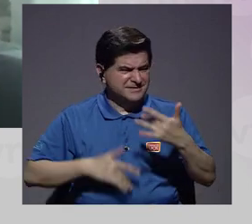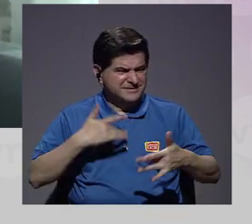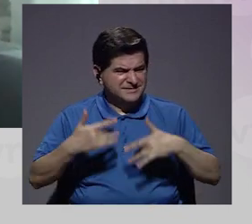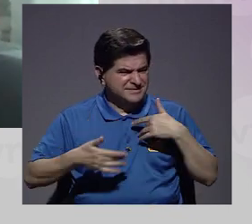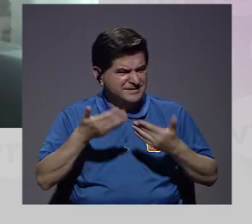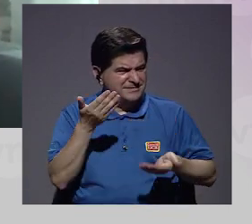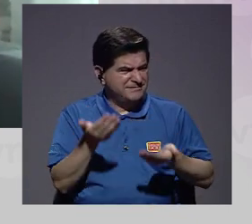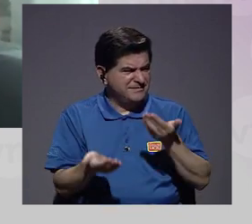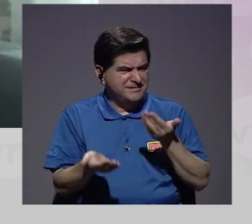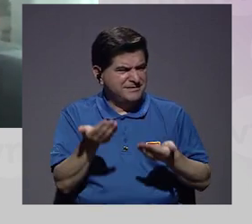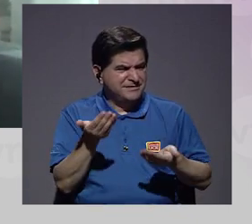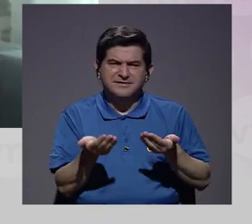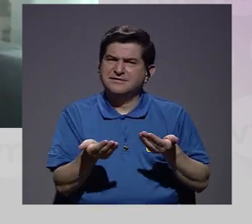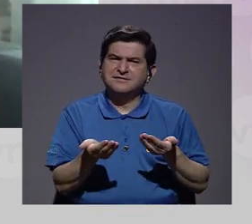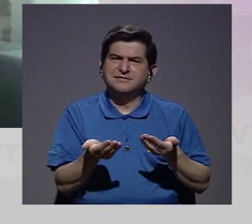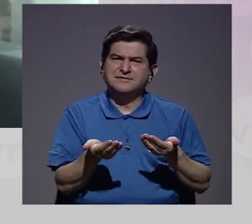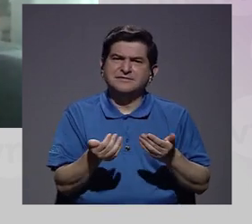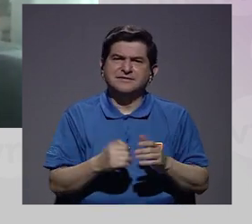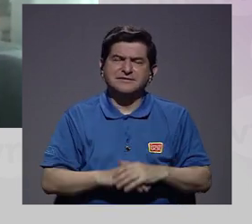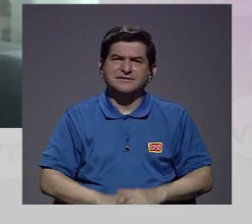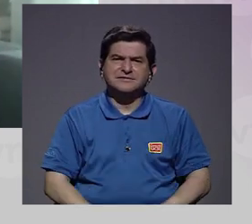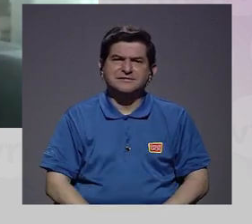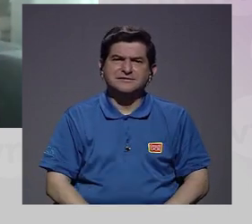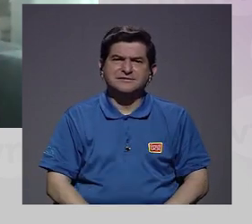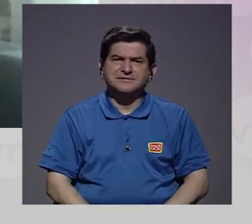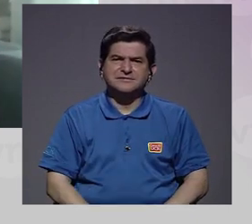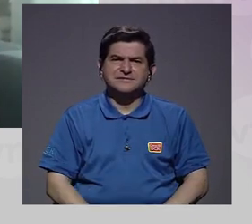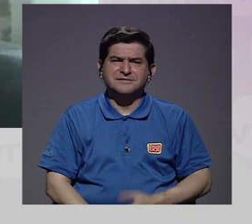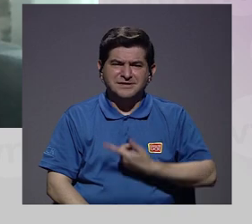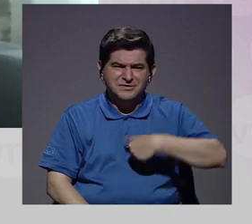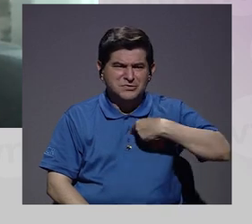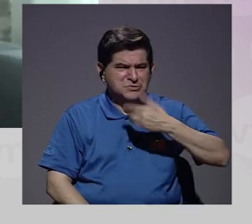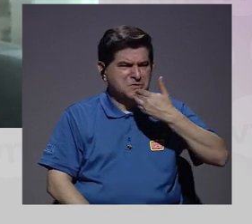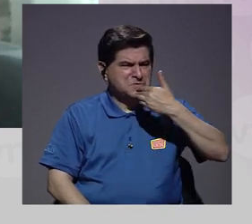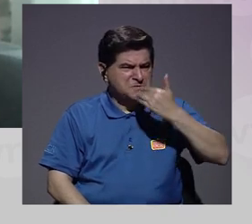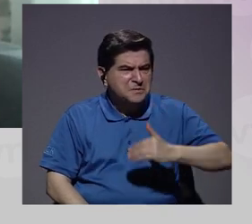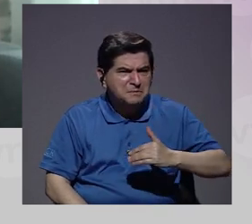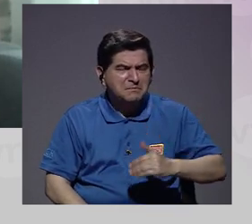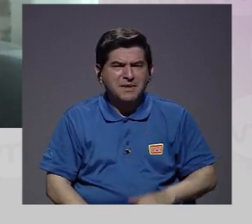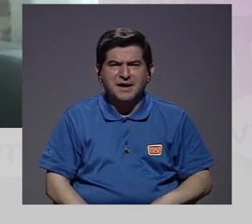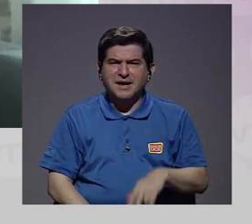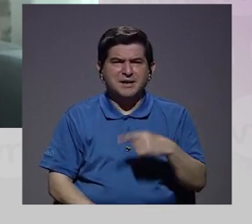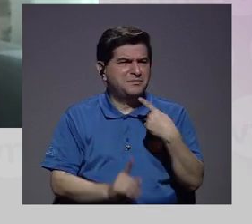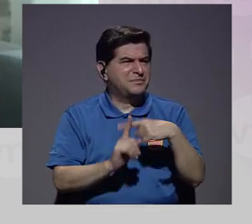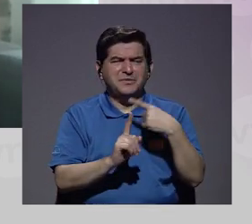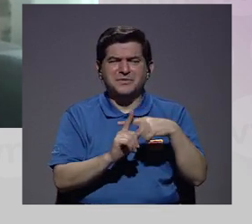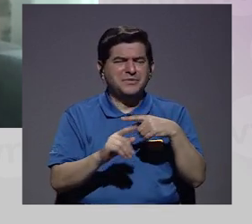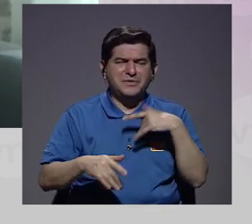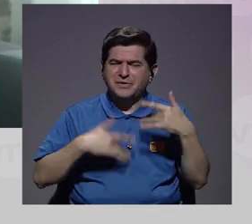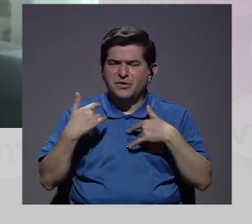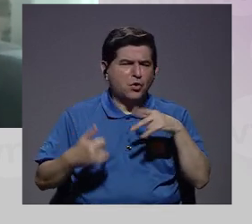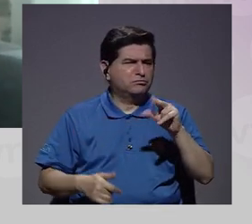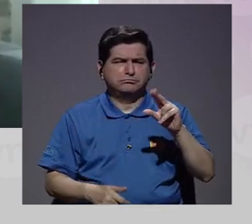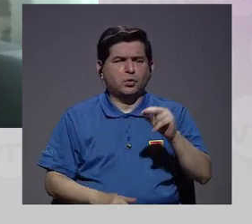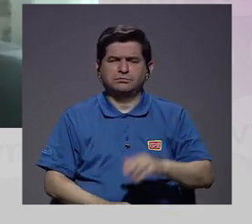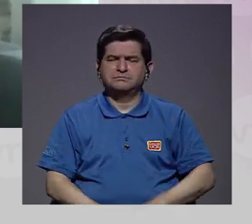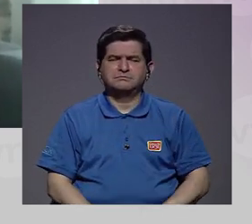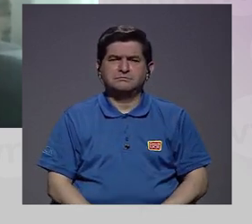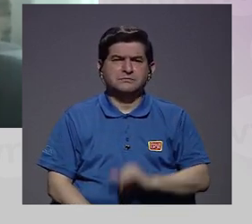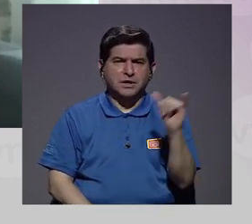No sentir, Gabriela, que no sentirnos mal, porque a veces no estamos tan optimistas.